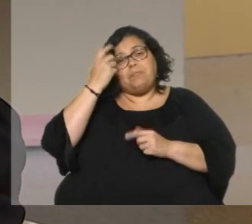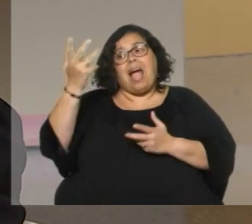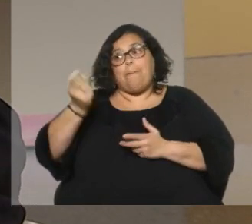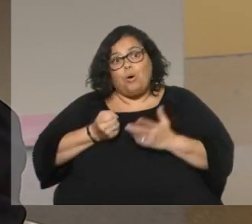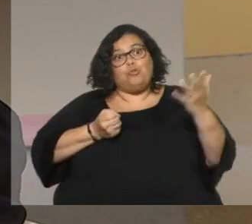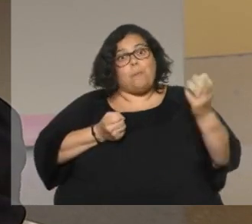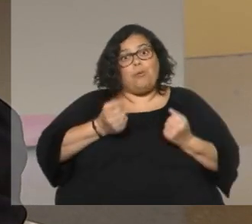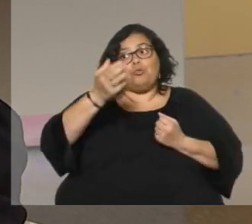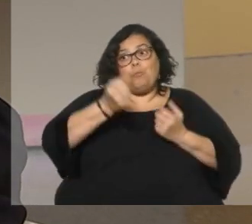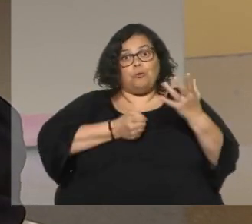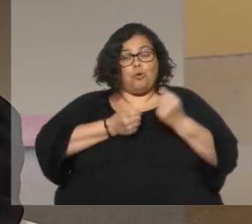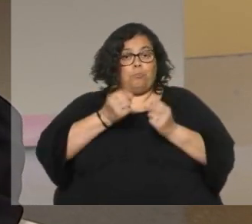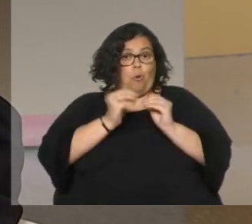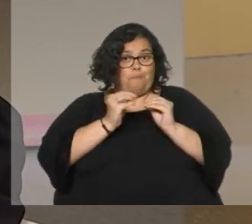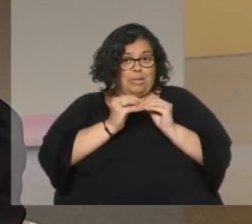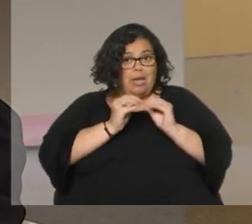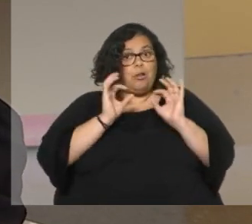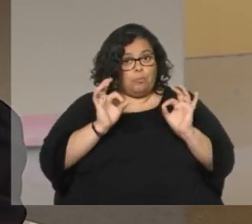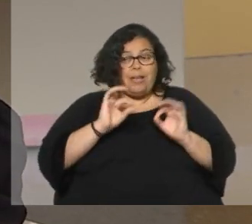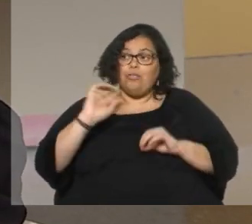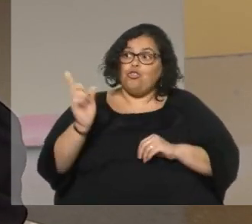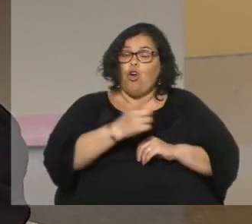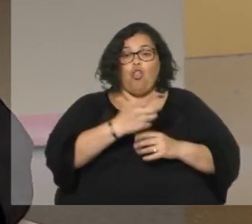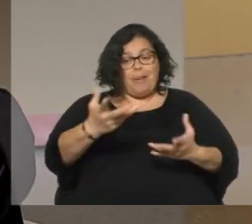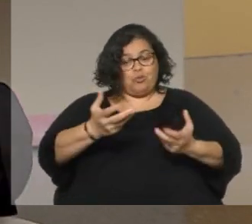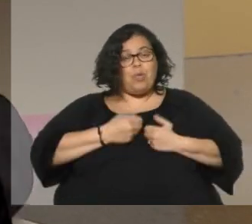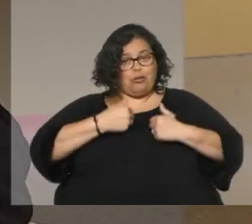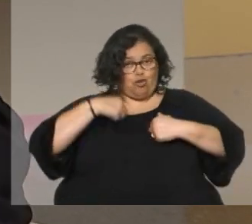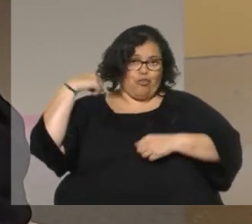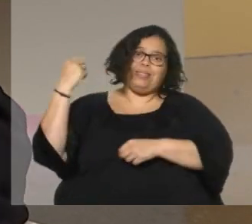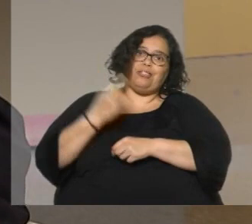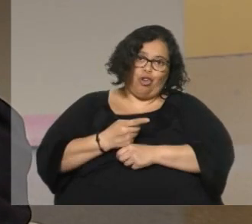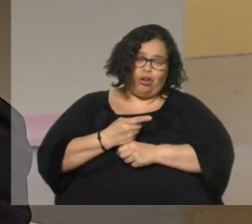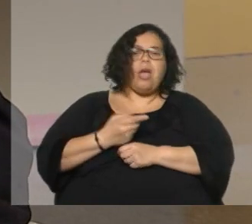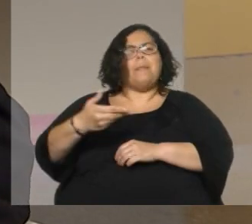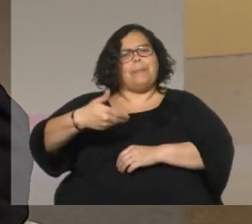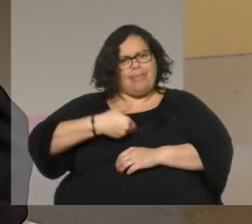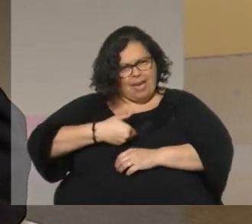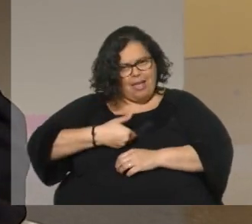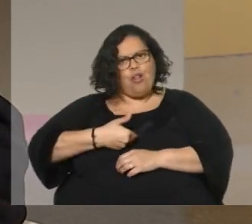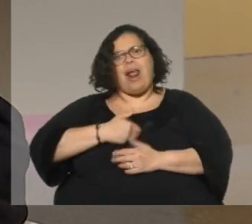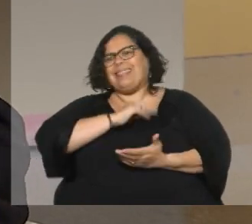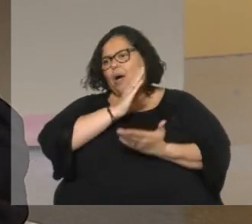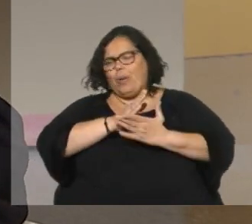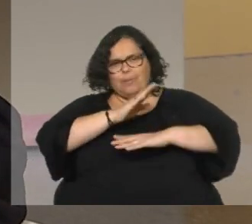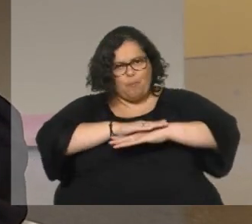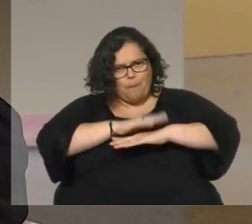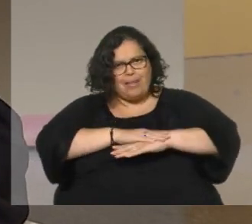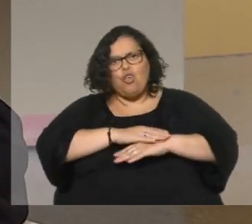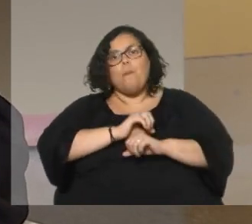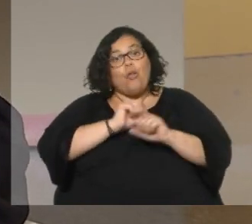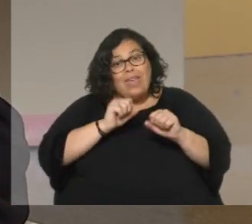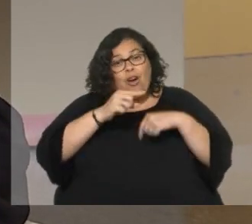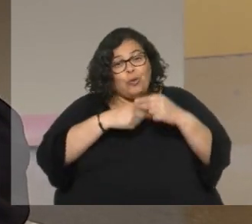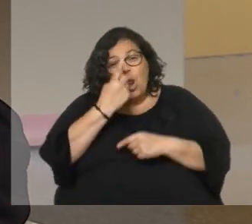y queridos compañeros y entre todos me ayudaron a tomar la decisión me pidieron hasta el último momento que la reviera, que podía seguir un año más yo me